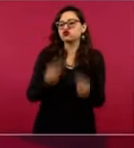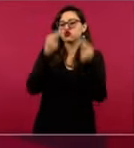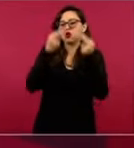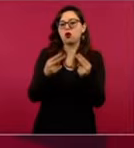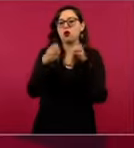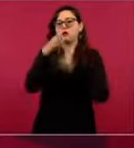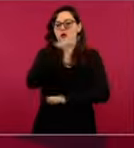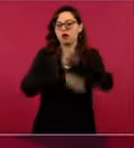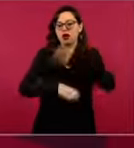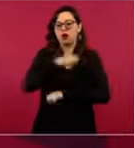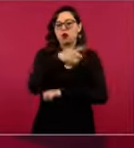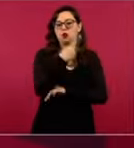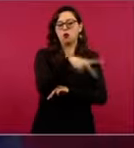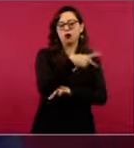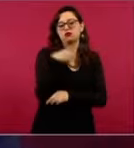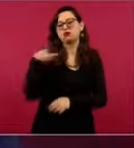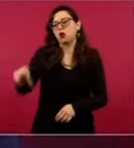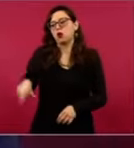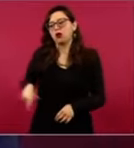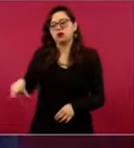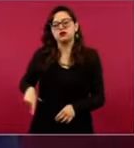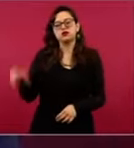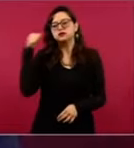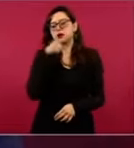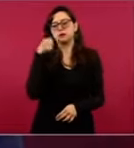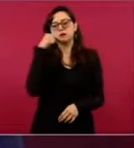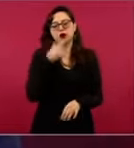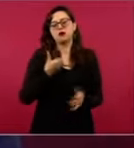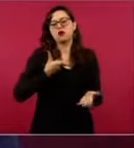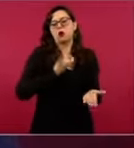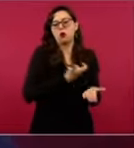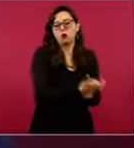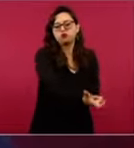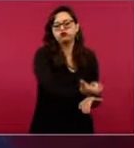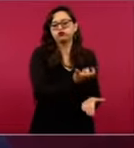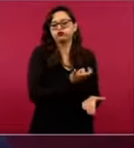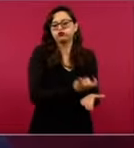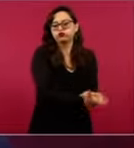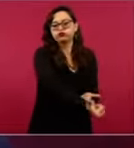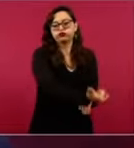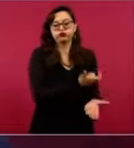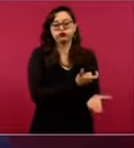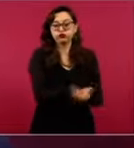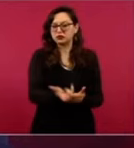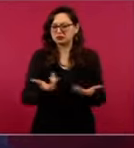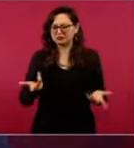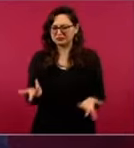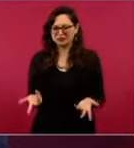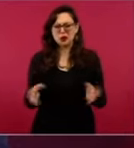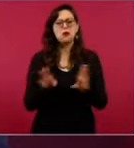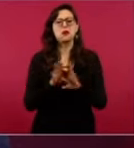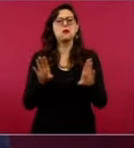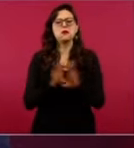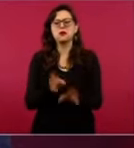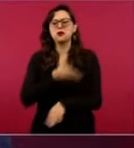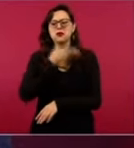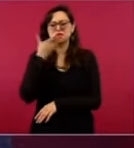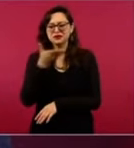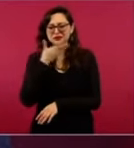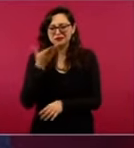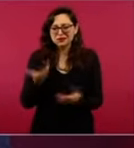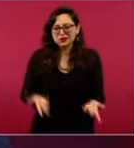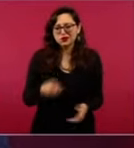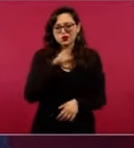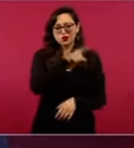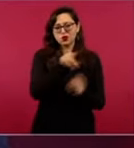Ya es conocido de que publicaban una revista, Letras